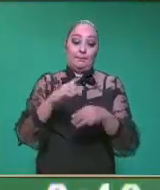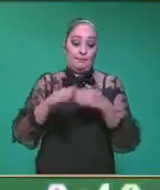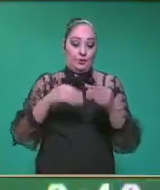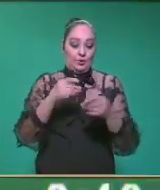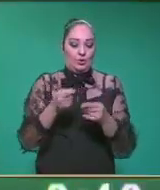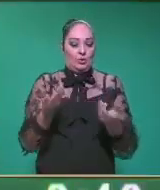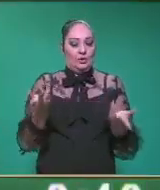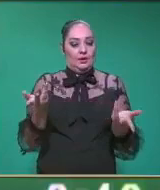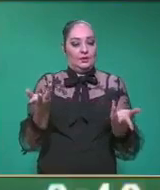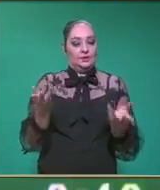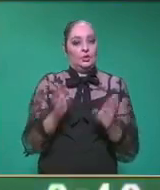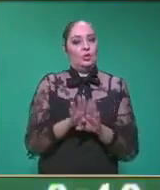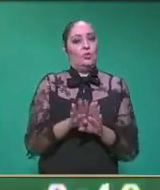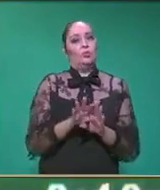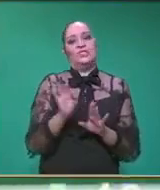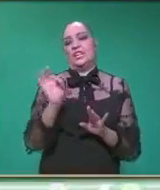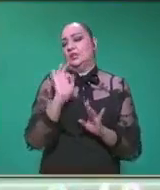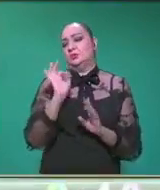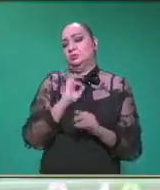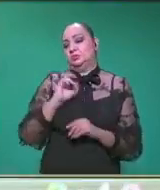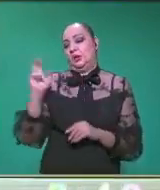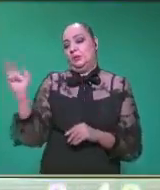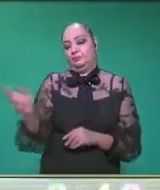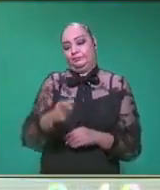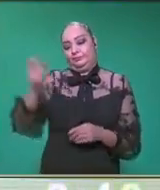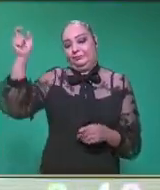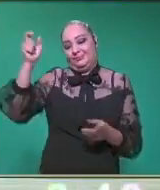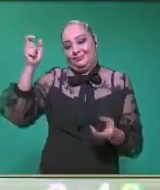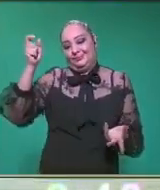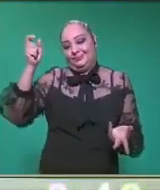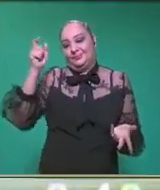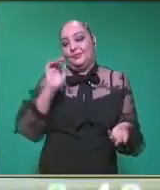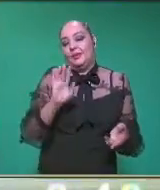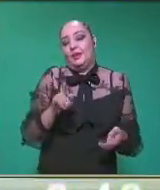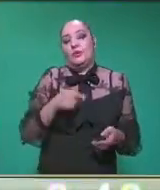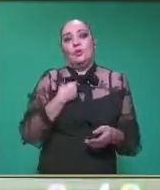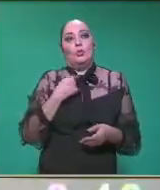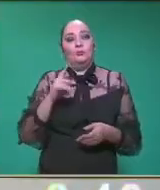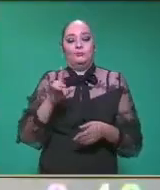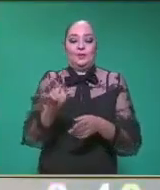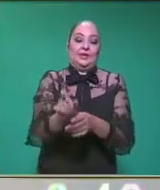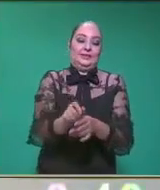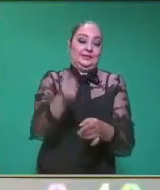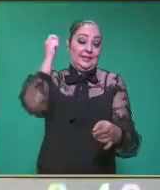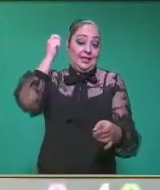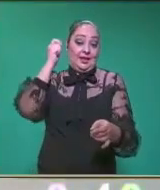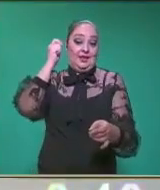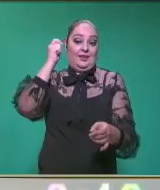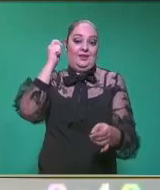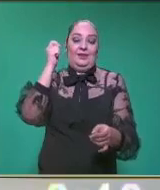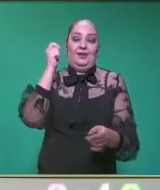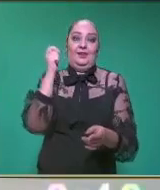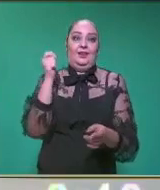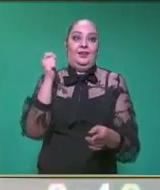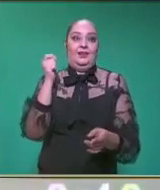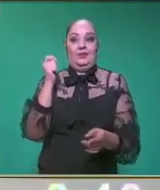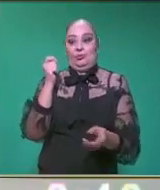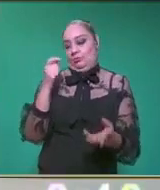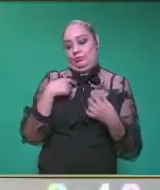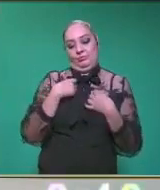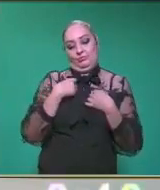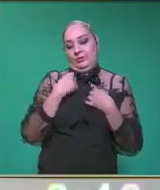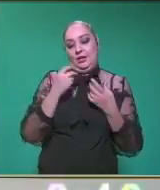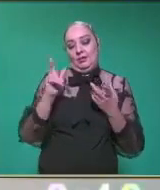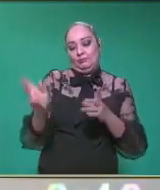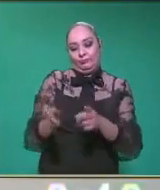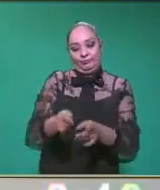nos ayudaba a fungir como una cuerda, como bien dijo, profe, en el trompo. Entonces, estiramos esta tela o camiseta o